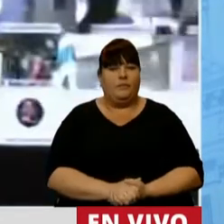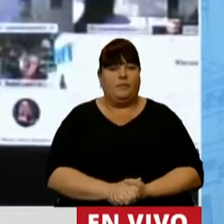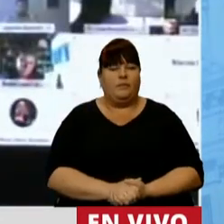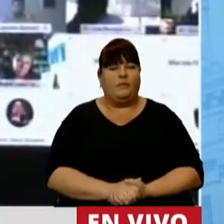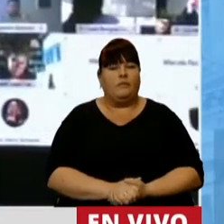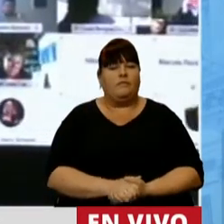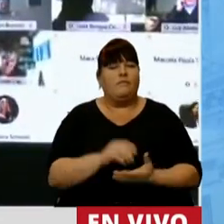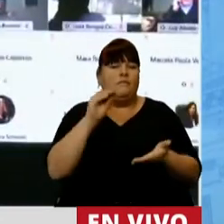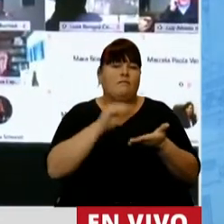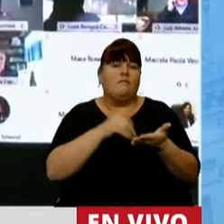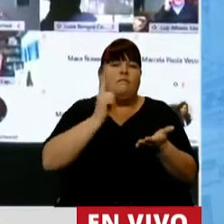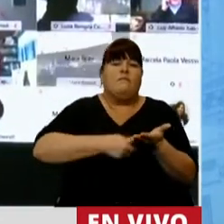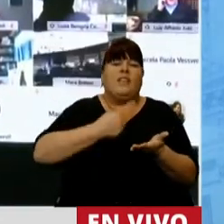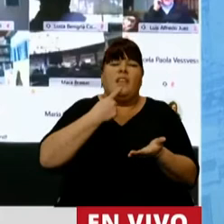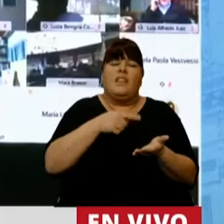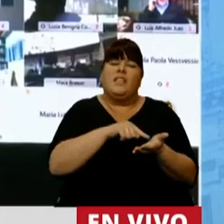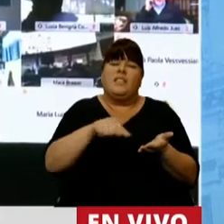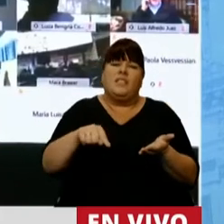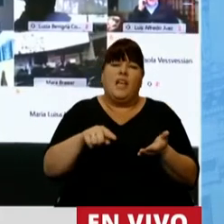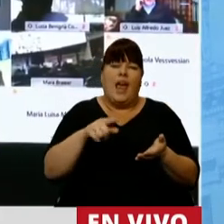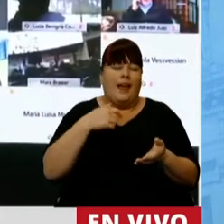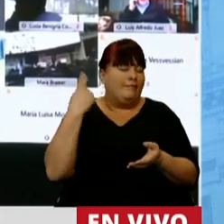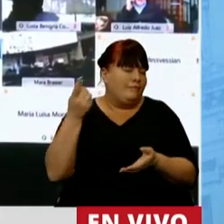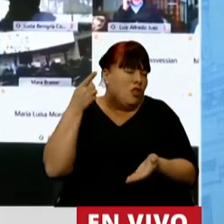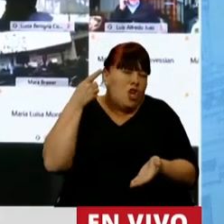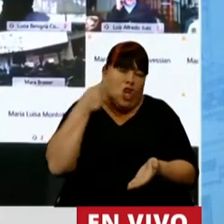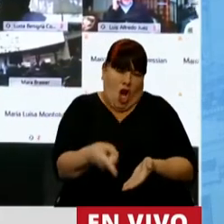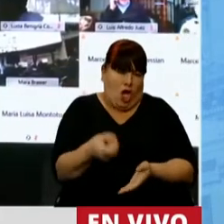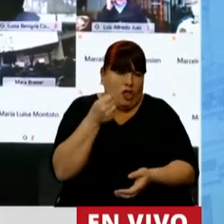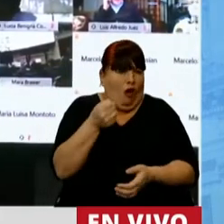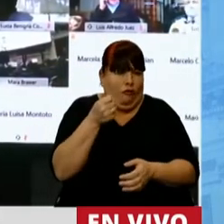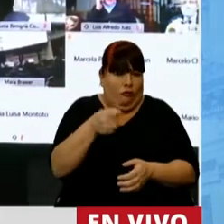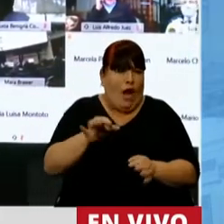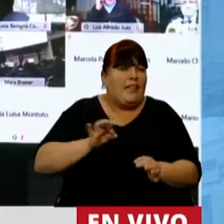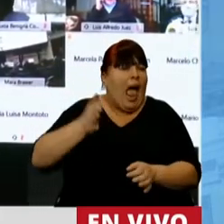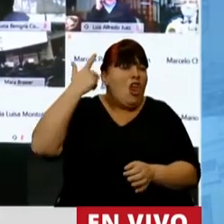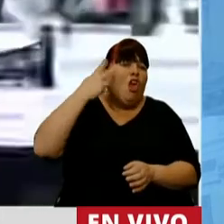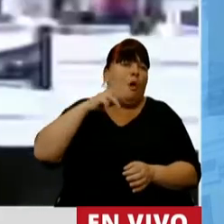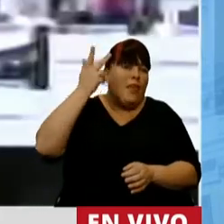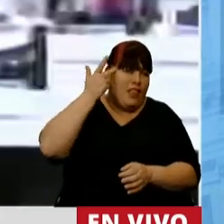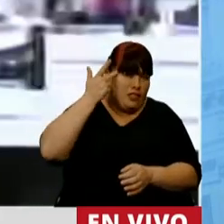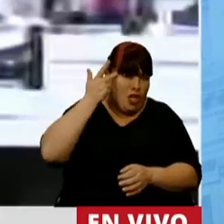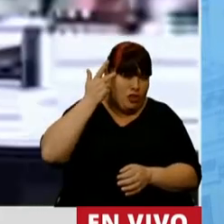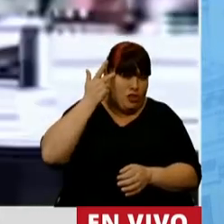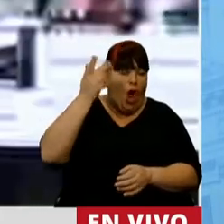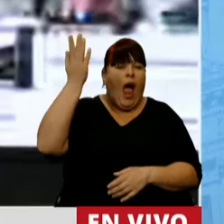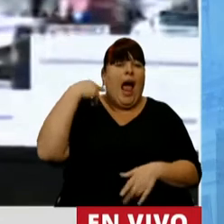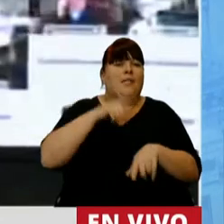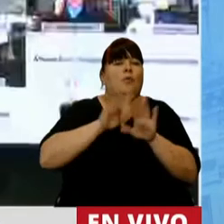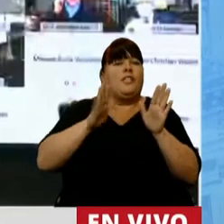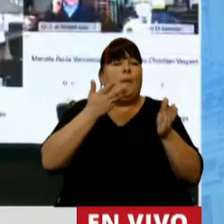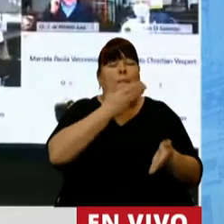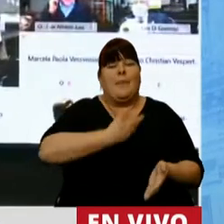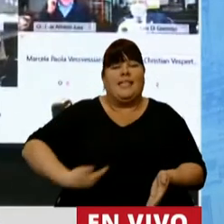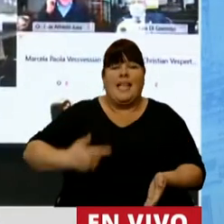hay una disposición que establece algo que hemos repudiado seriamente en el año 2018 cuando en la época del